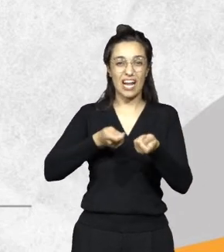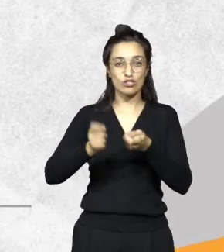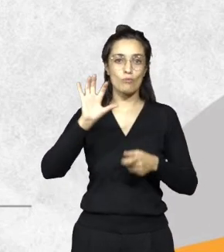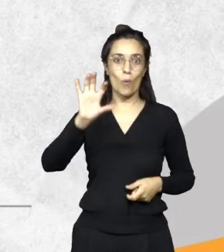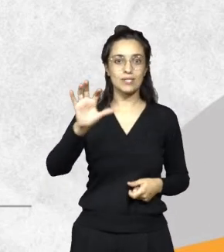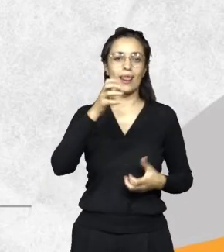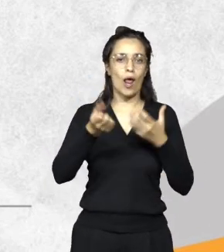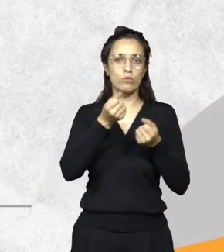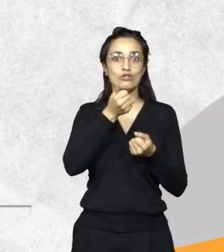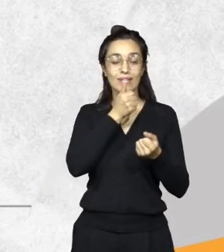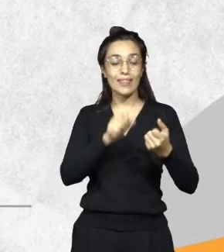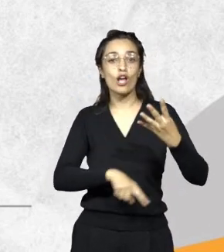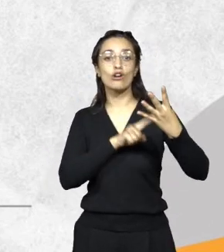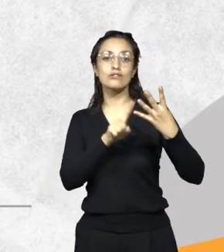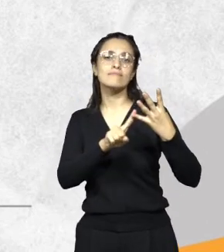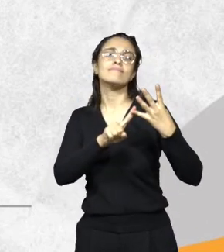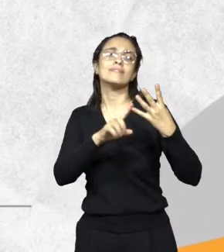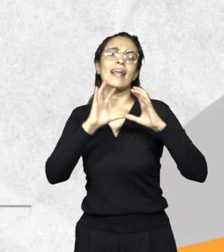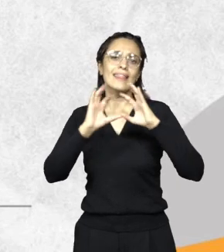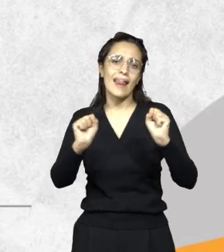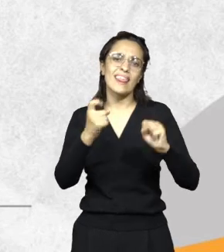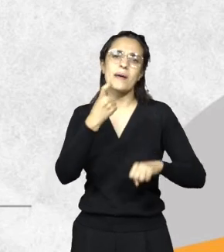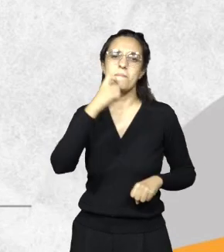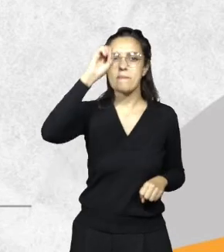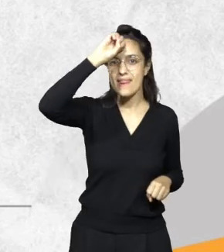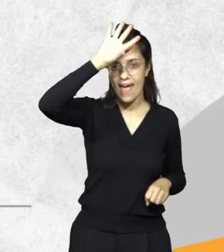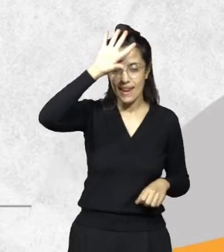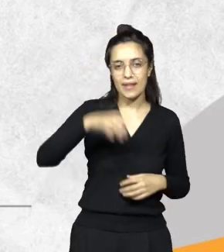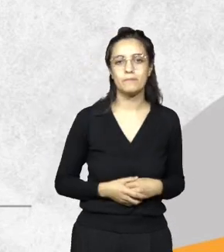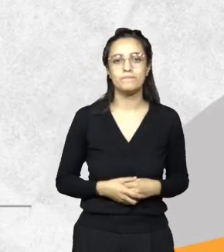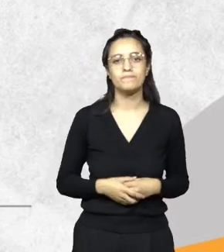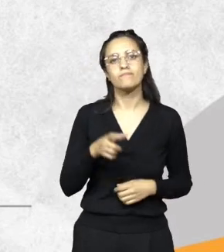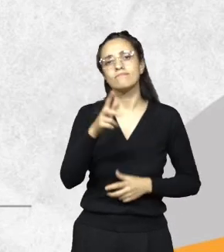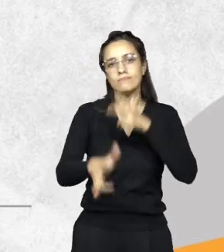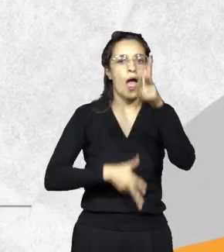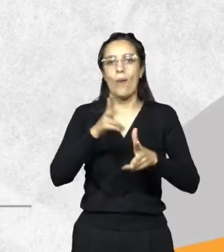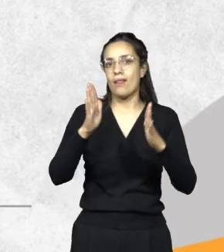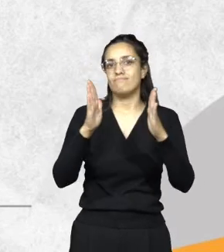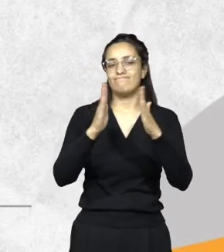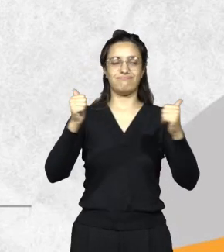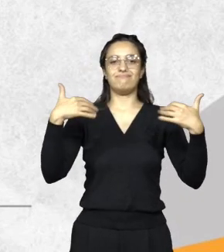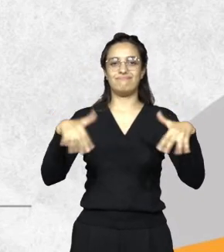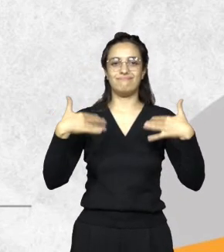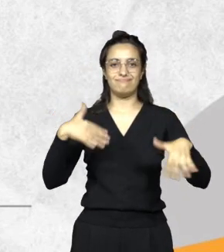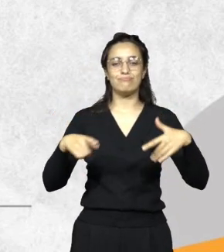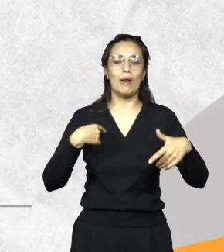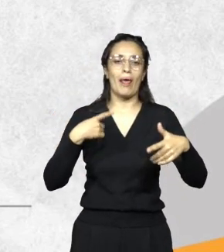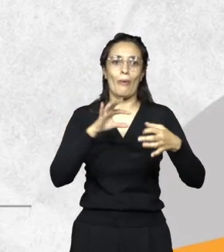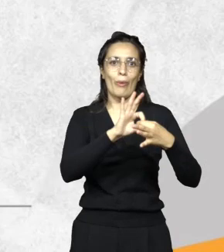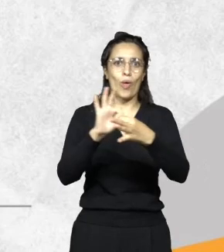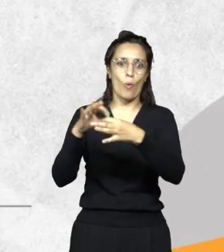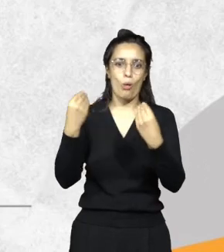Secretaría de Minería. Les voy a hablar rápido porque los vínculos son muchos y no quiero olvidarme de ninguno.